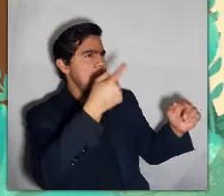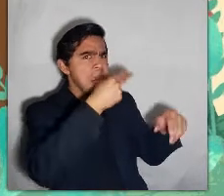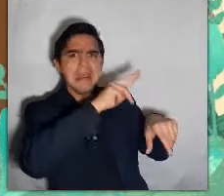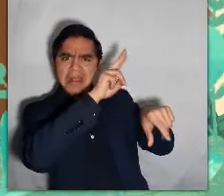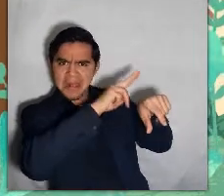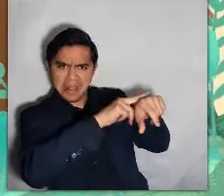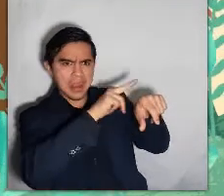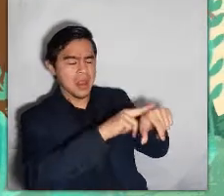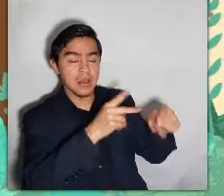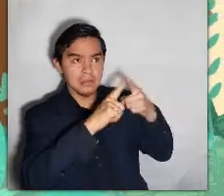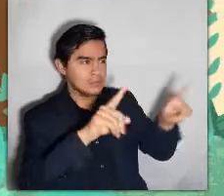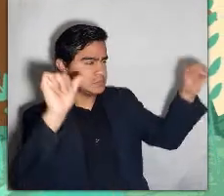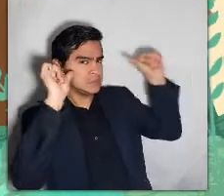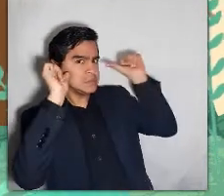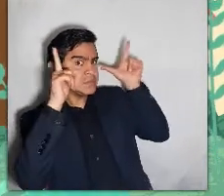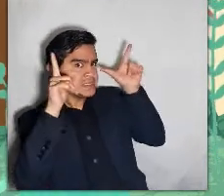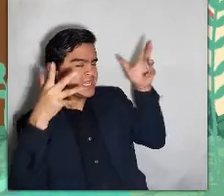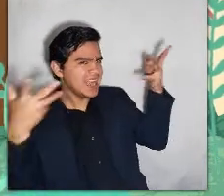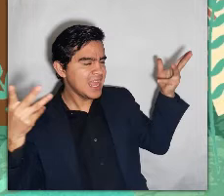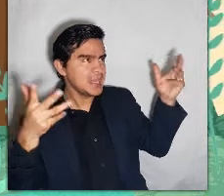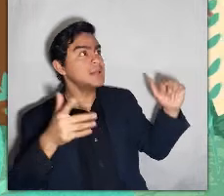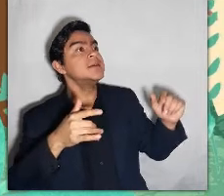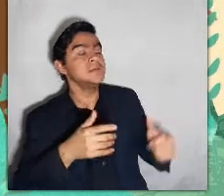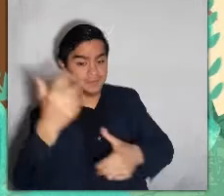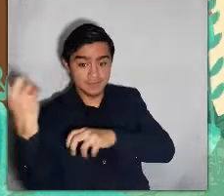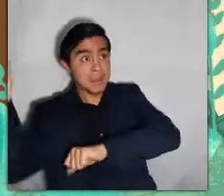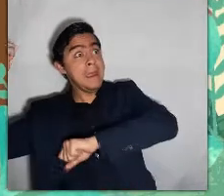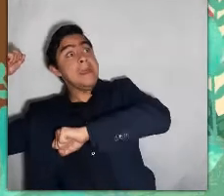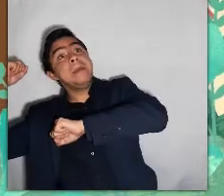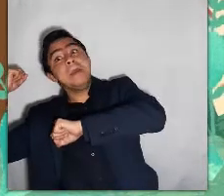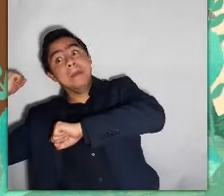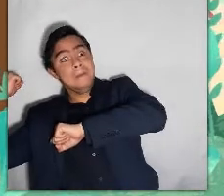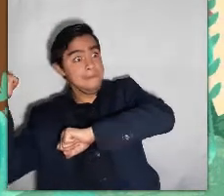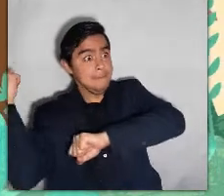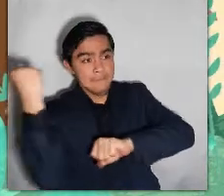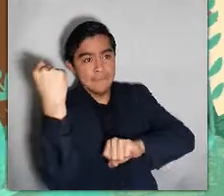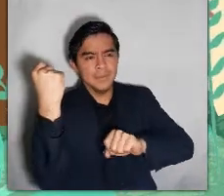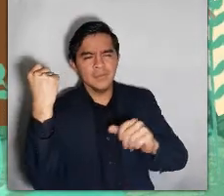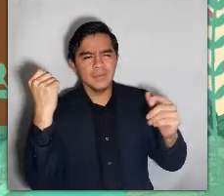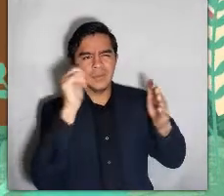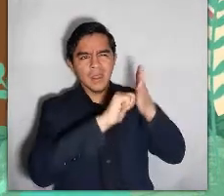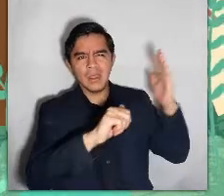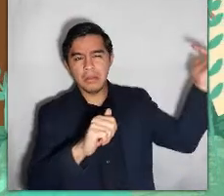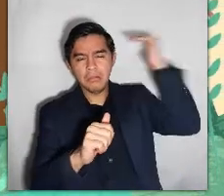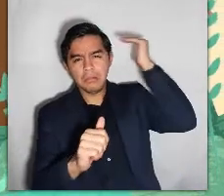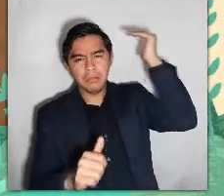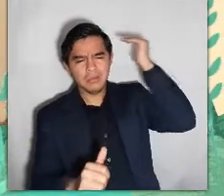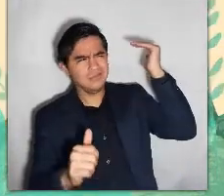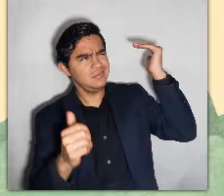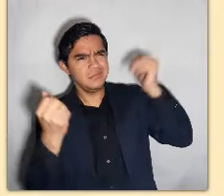A primera vista pareció un árbol normal, pero qué sorpresa se llevó éste cuando, al levantar su hacha,